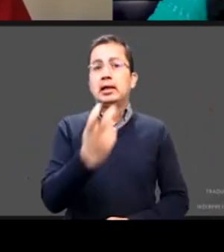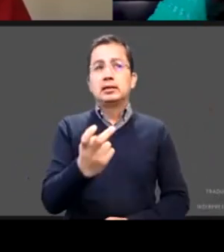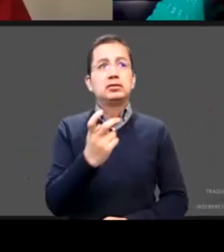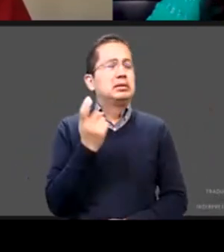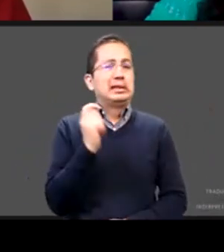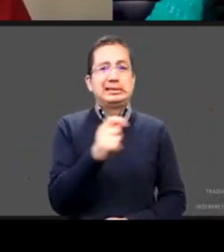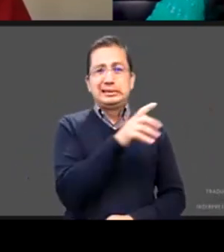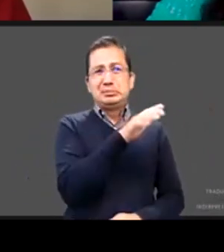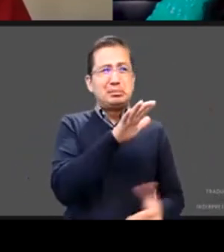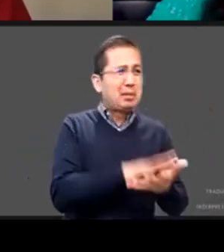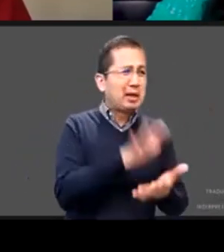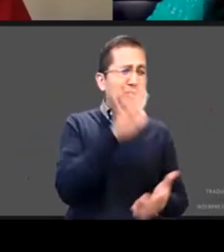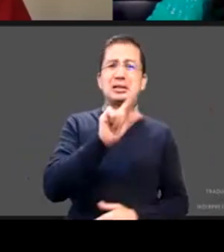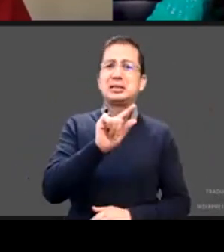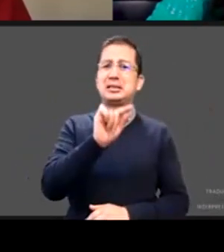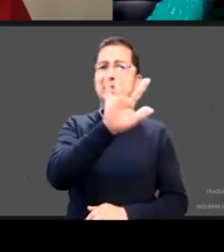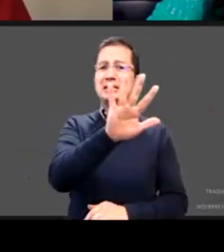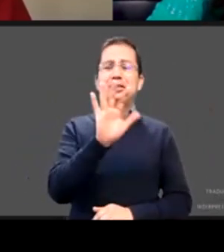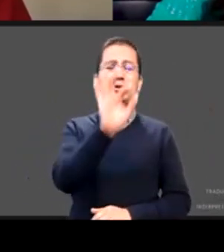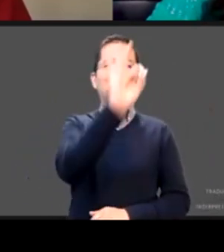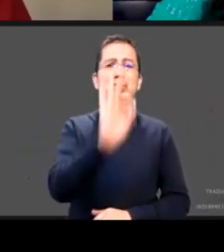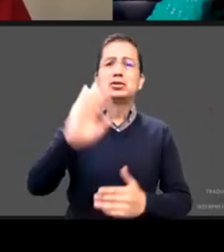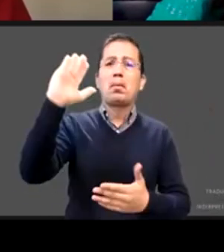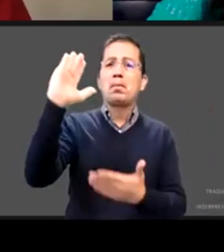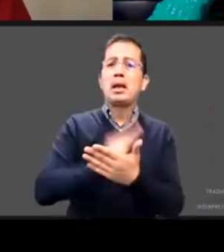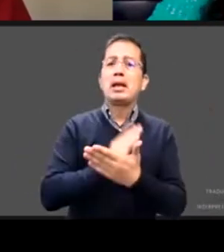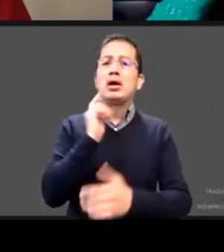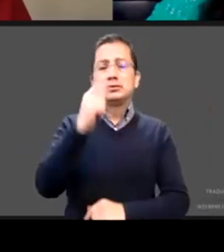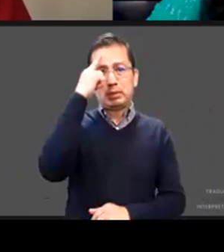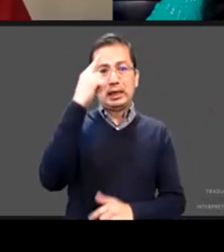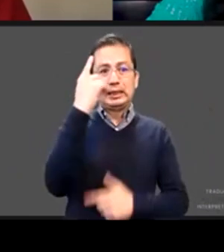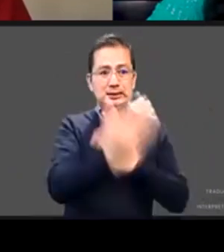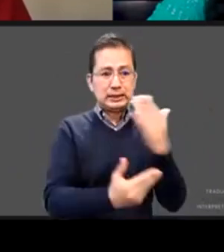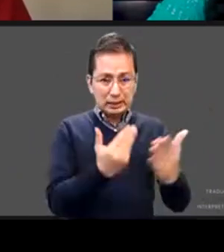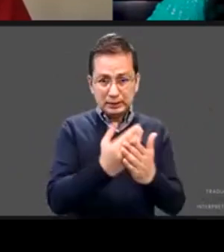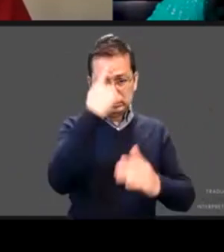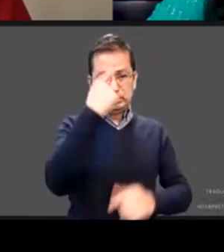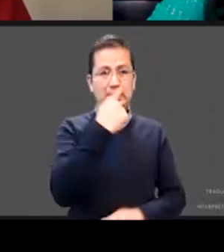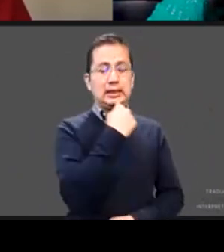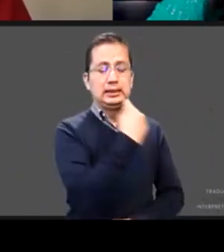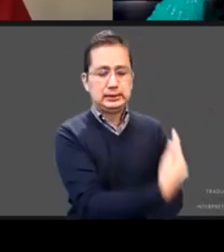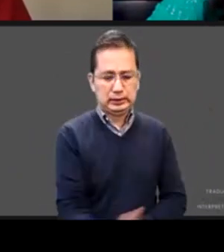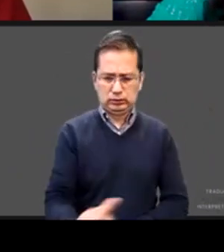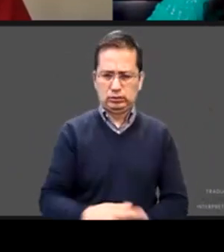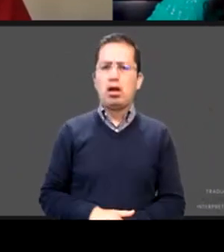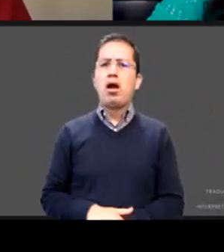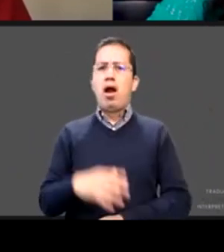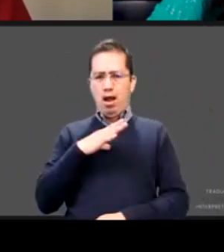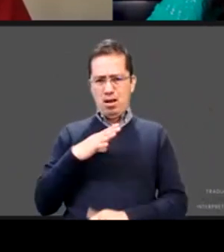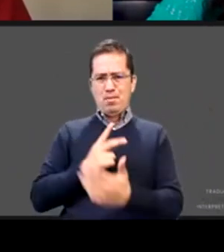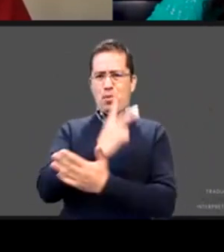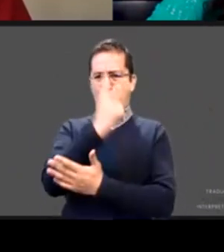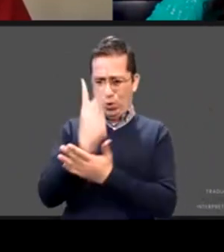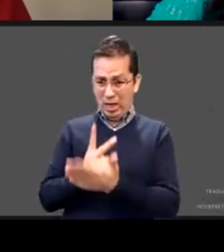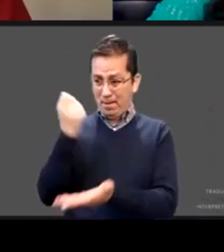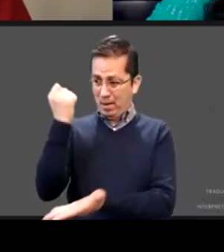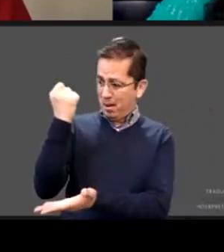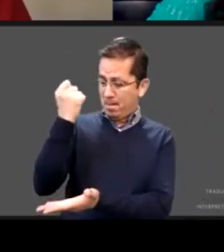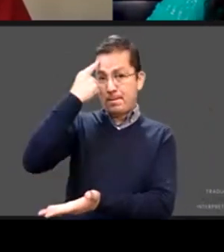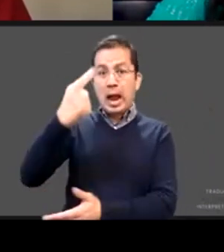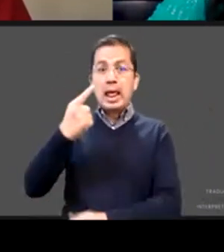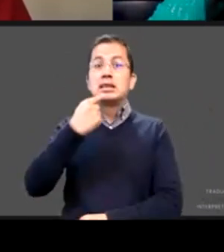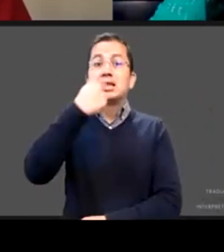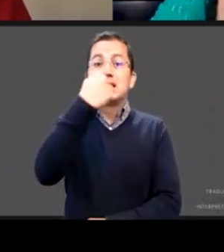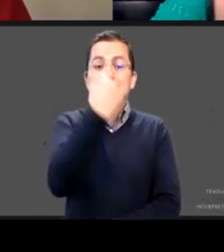servicios hay programas específicos para la niñez y concretamente para la primera infancia donde la proporción del